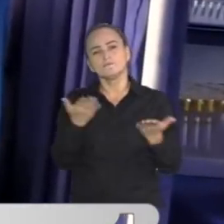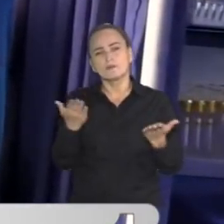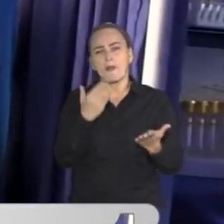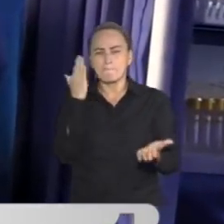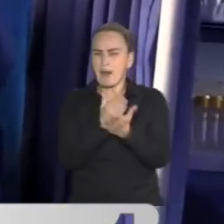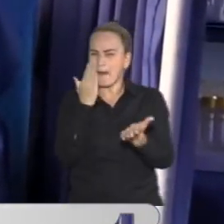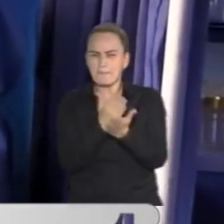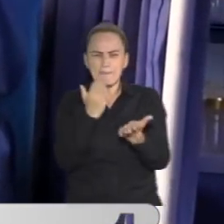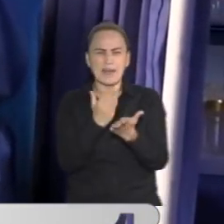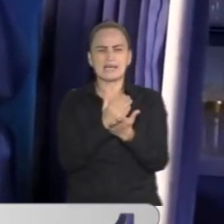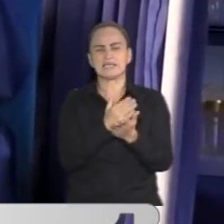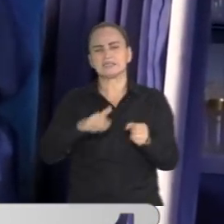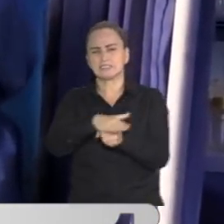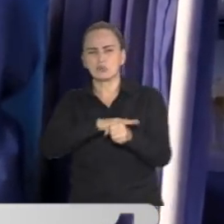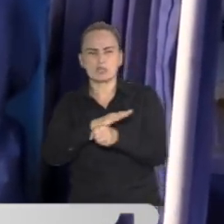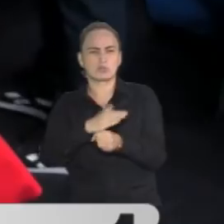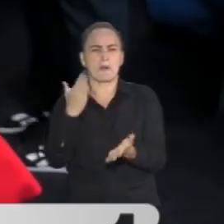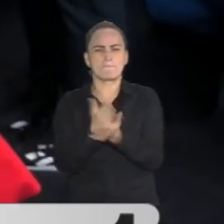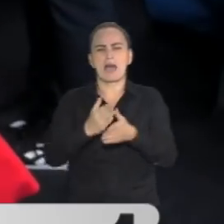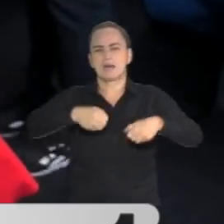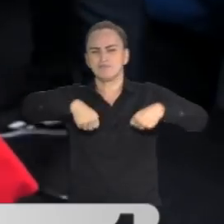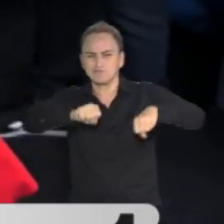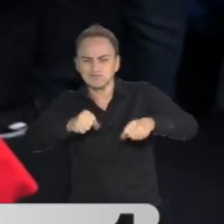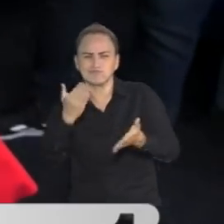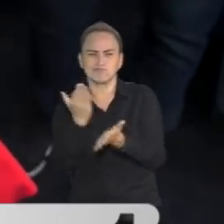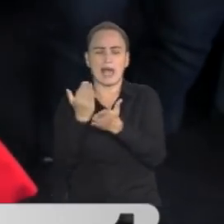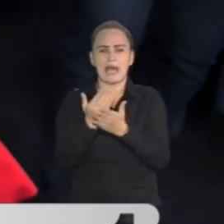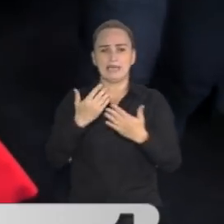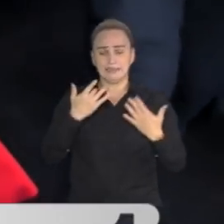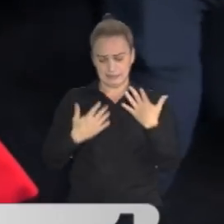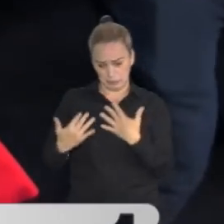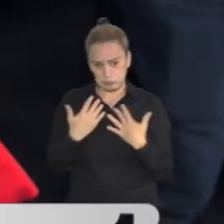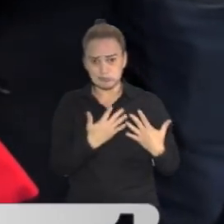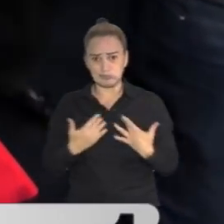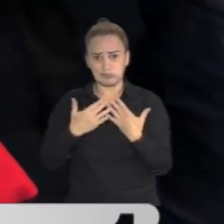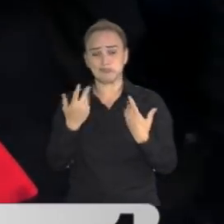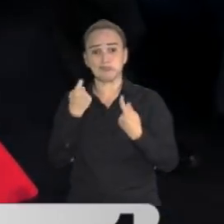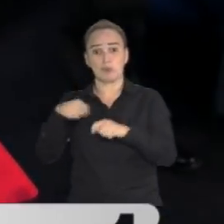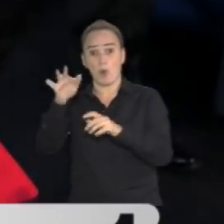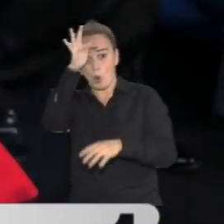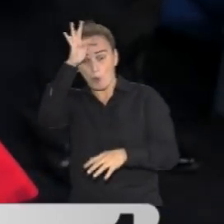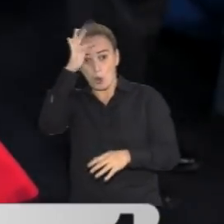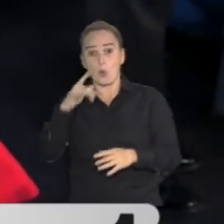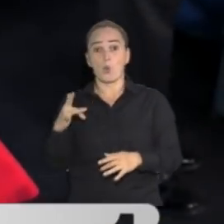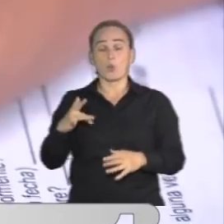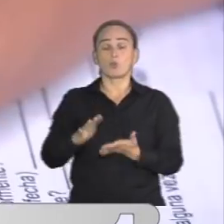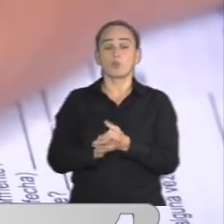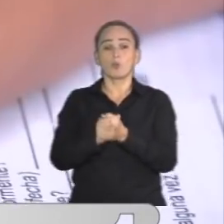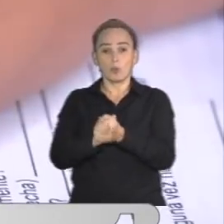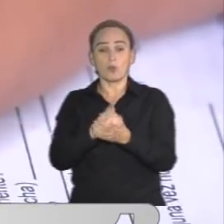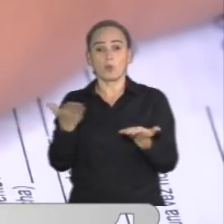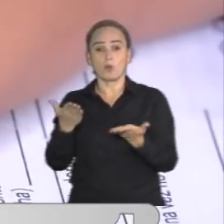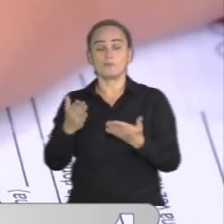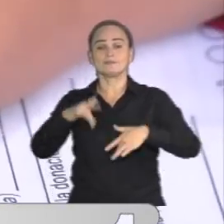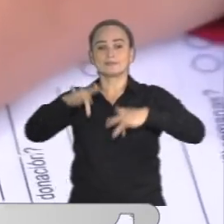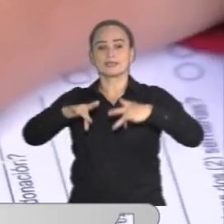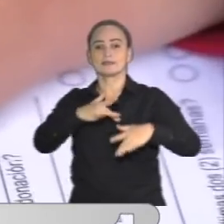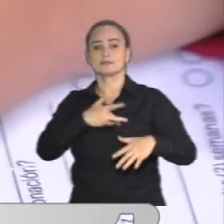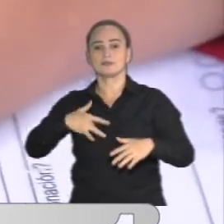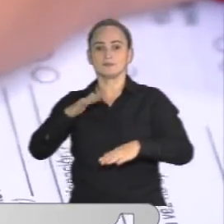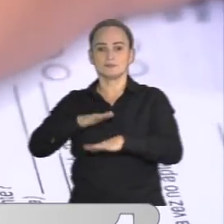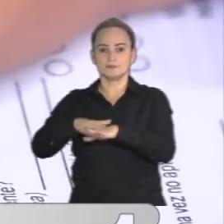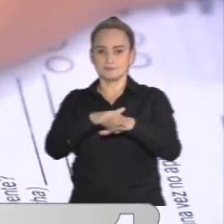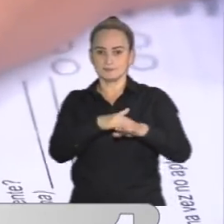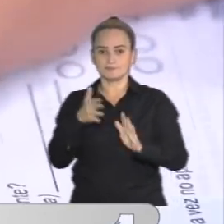accidentalidad que se presentan, y además súmela a eso los quemados y otras urgencias, pues podrían complicarse en el tema de donación de sangre. Esto fue lo que dijo la Secretaría de Salud.